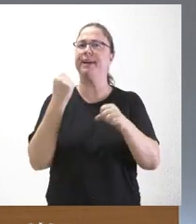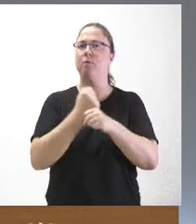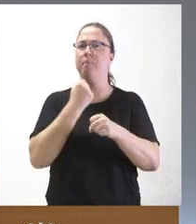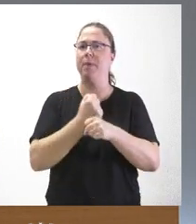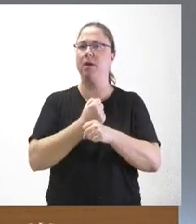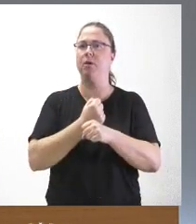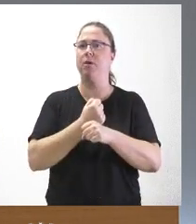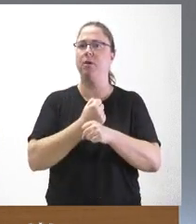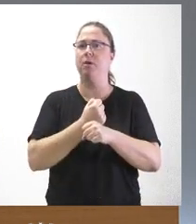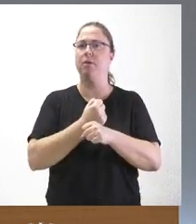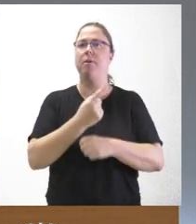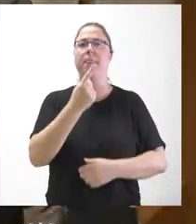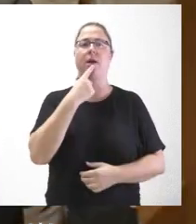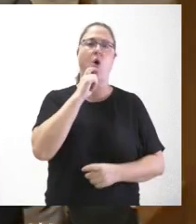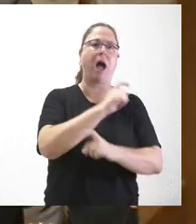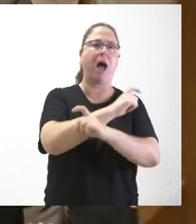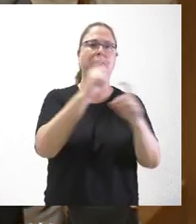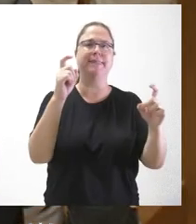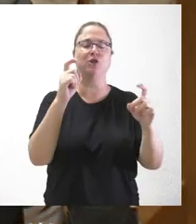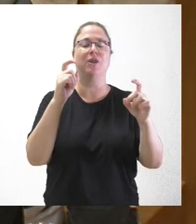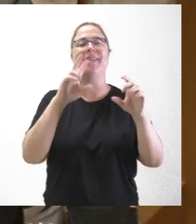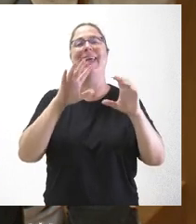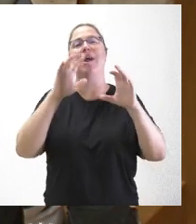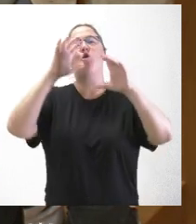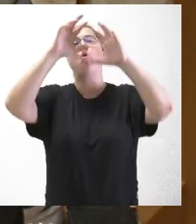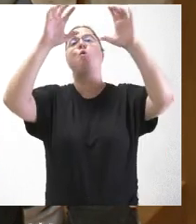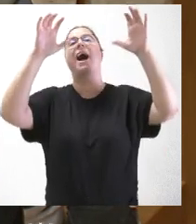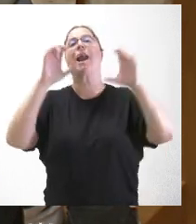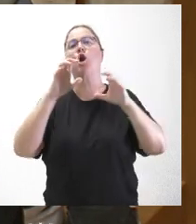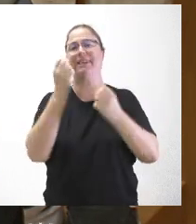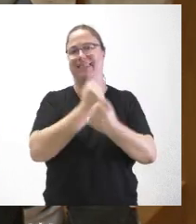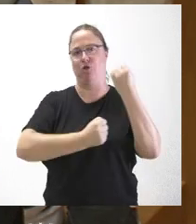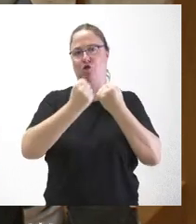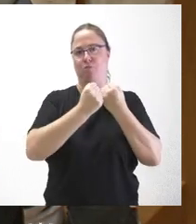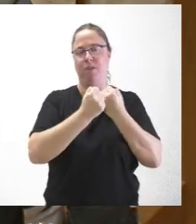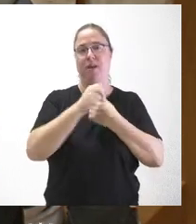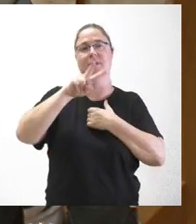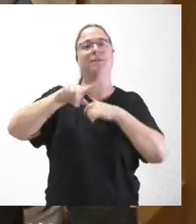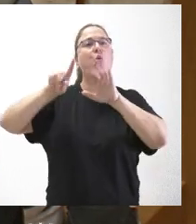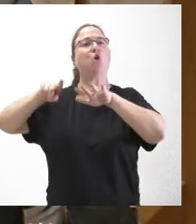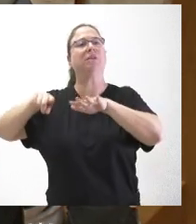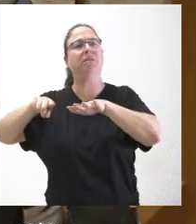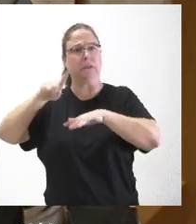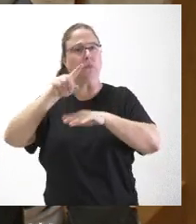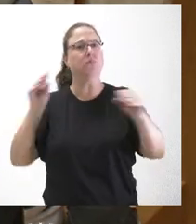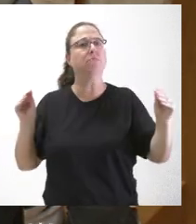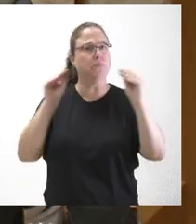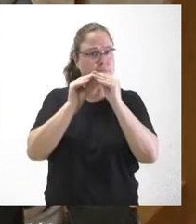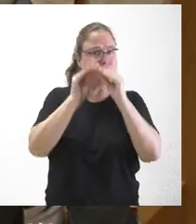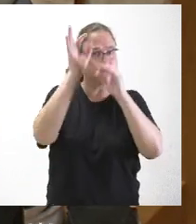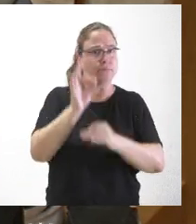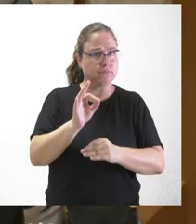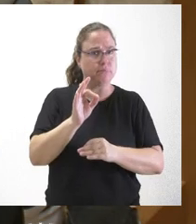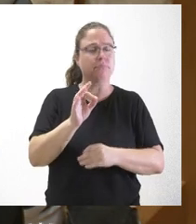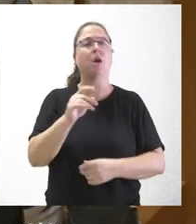pronosticó o avisó de nubarrones sobre la economía en el segundo semestre del año. No sé si usted, como consejero de Economía, comparte esa previsión